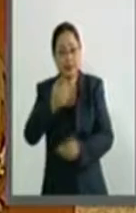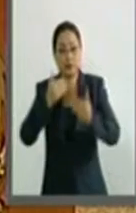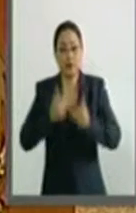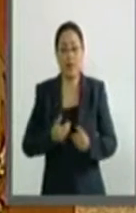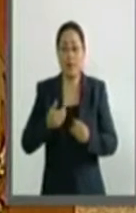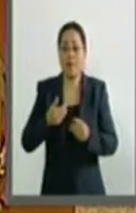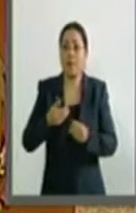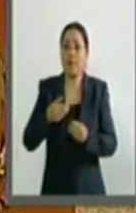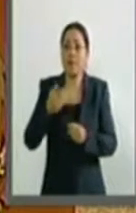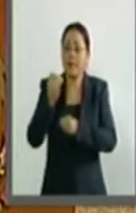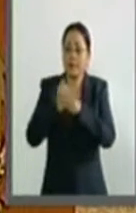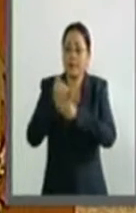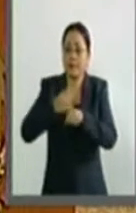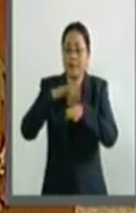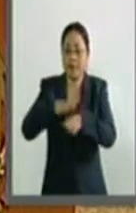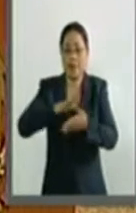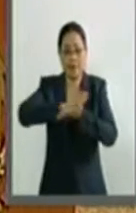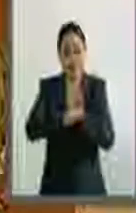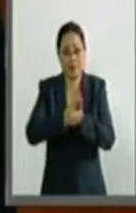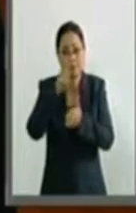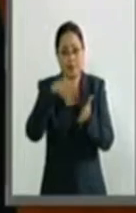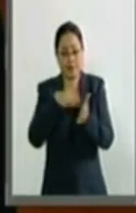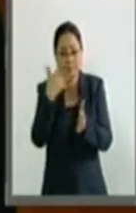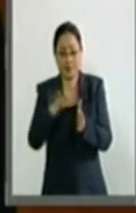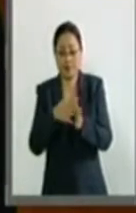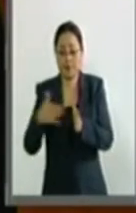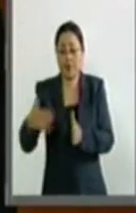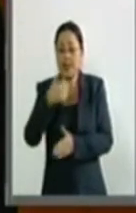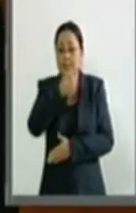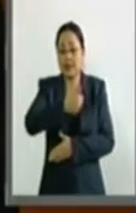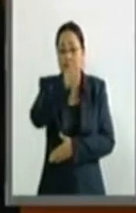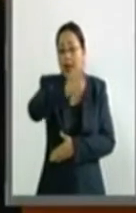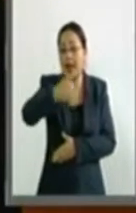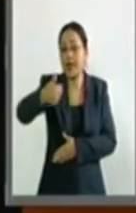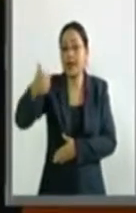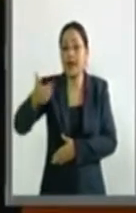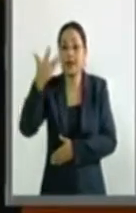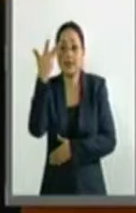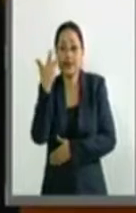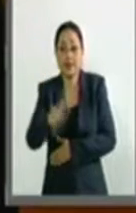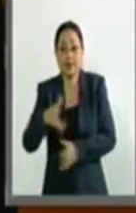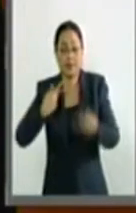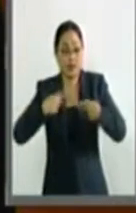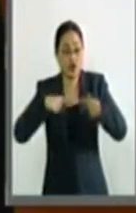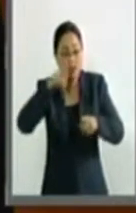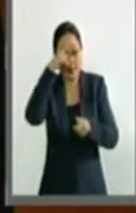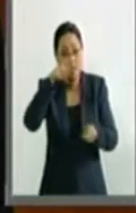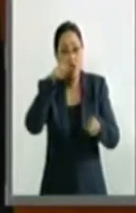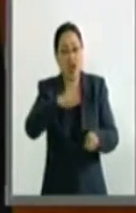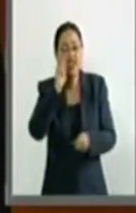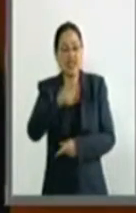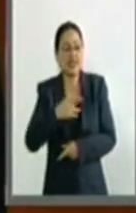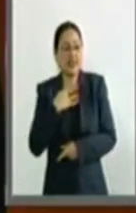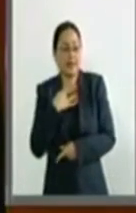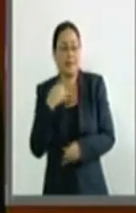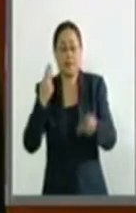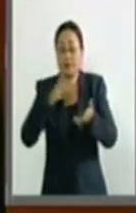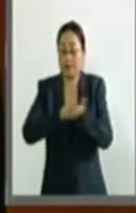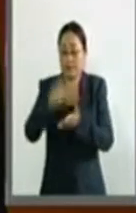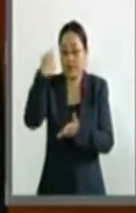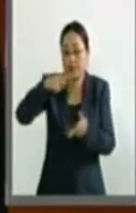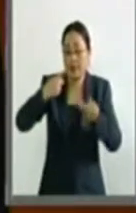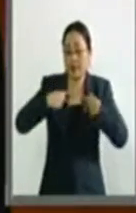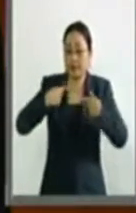Discriminación 2010, 6 de cada 10 personas en México consideran que los derechos de los adultos mayores no se